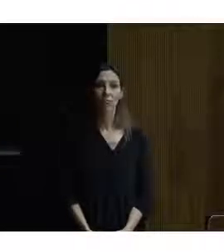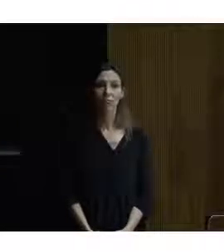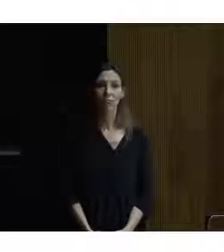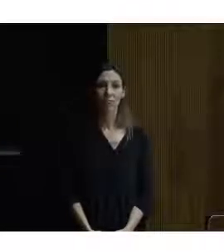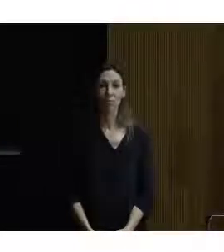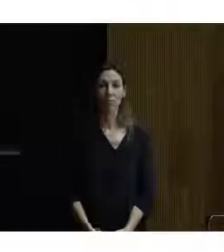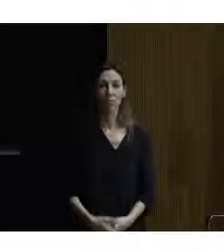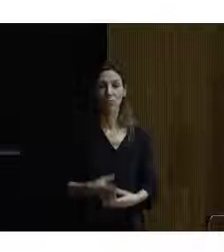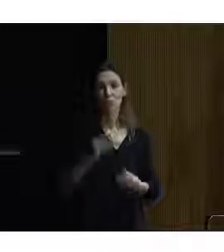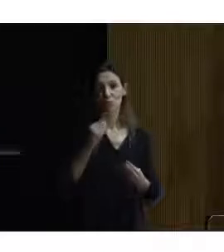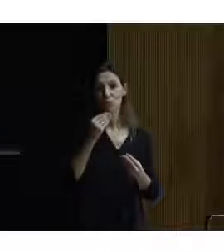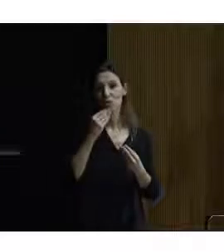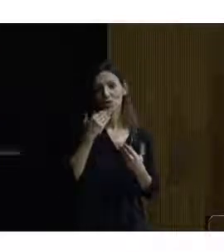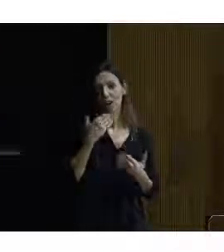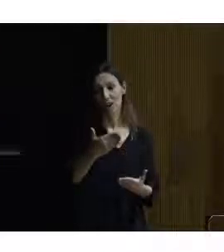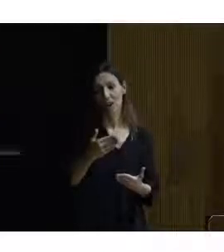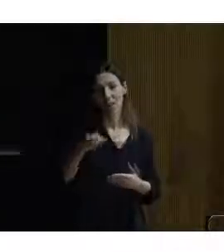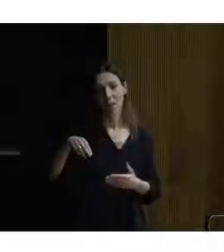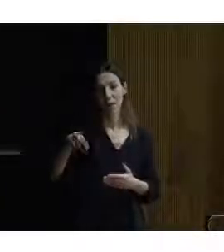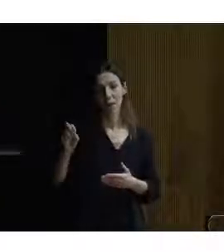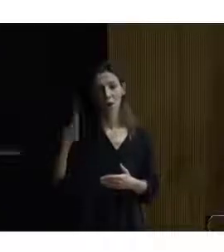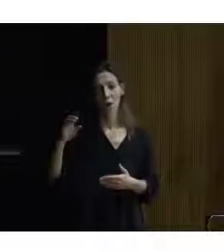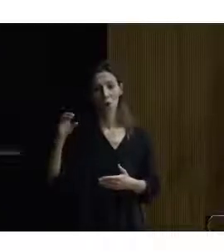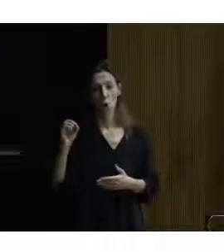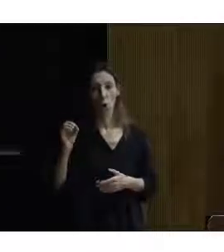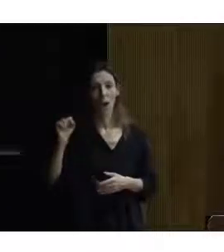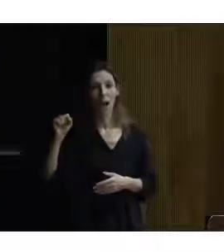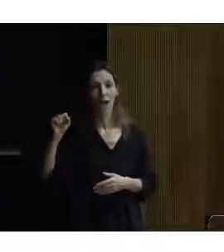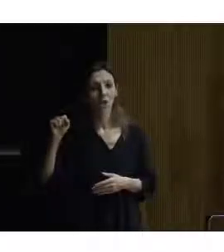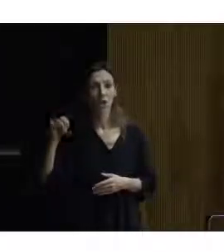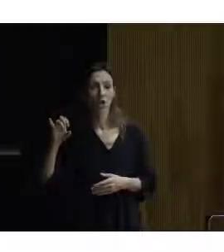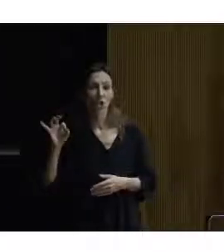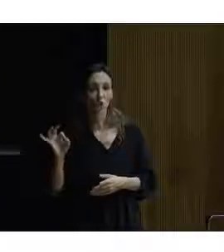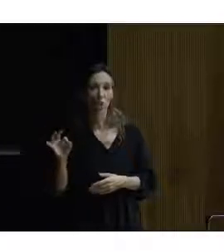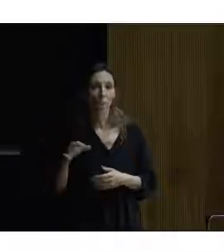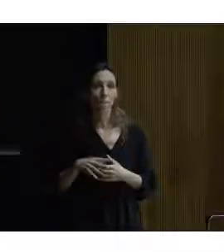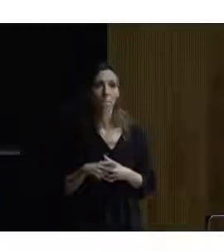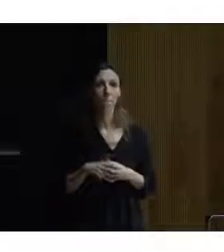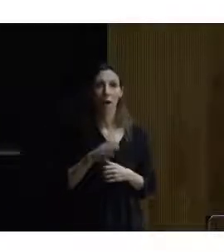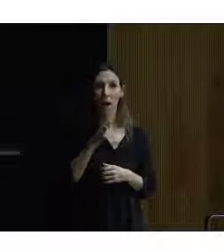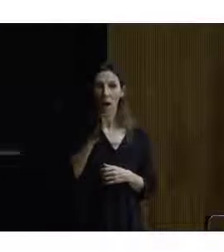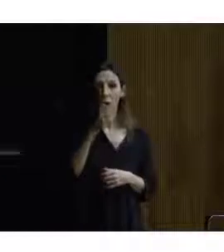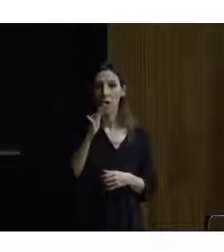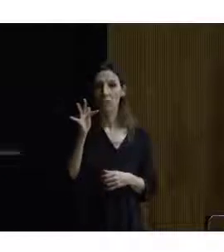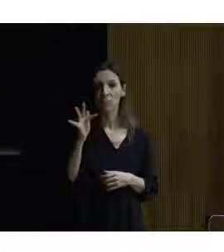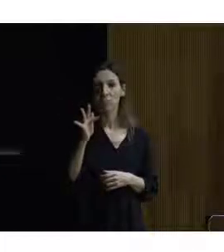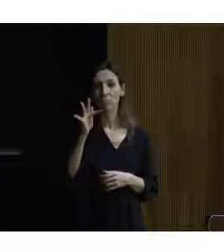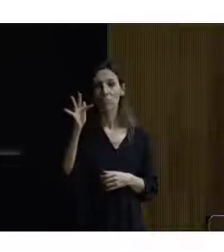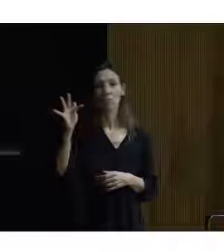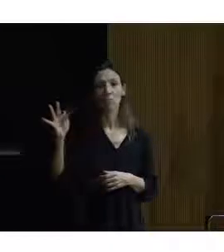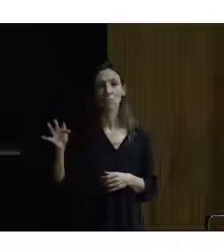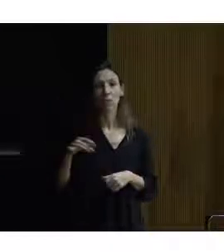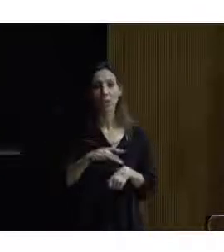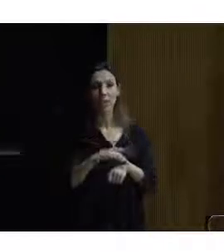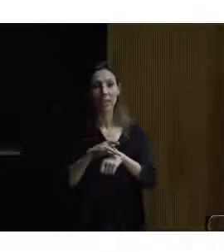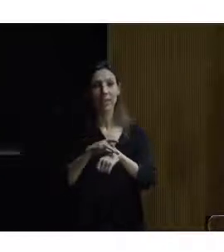Muchas gracias, Marco Antonio. Y seguidamente pasamos al caso de la guía de